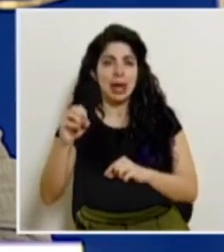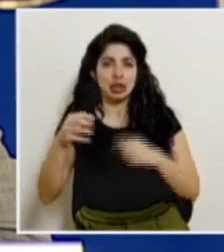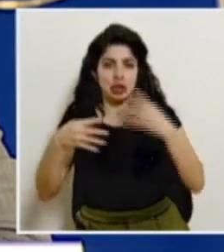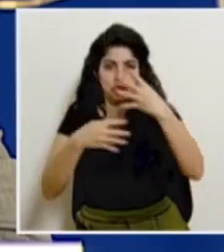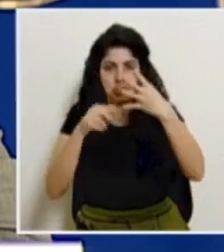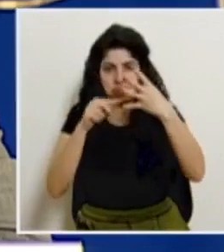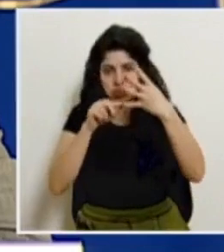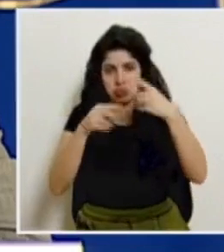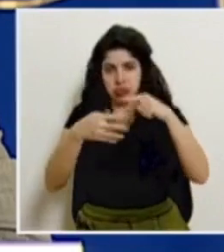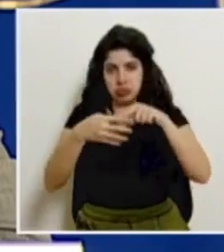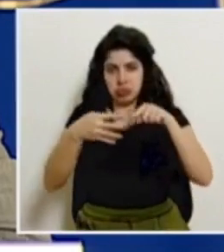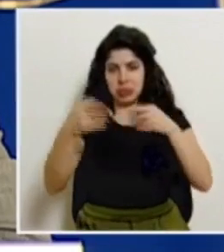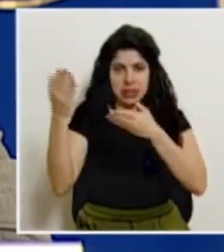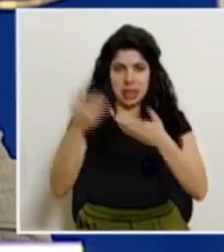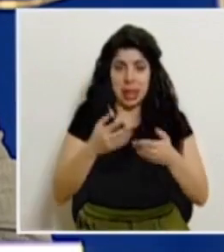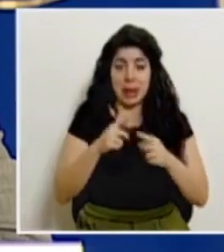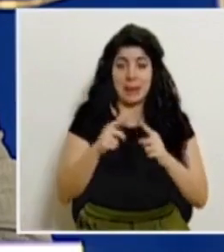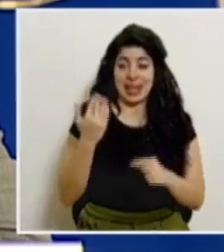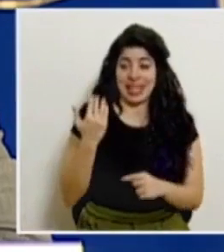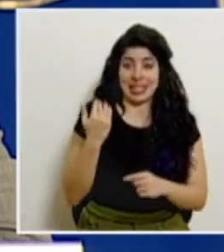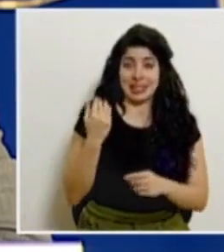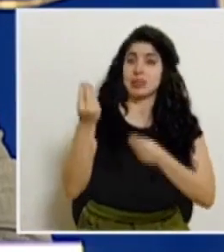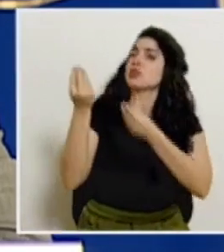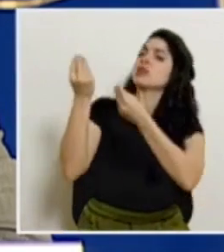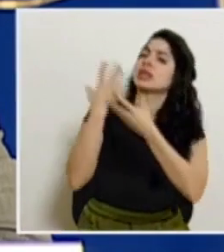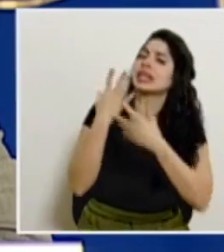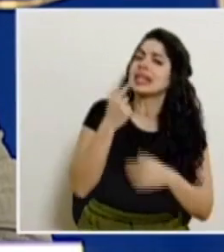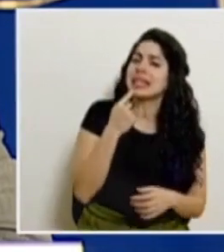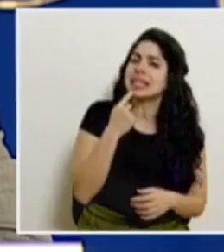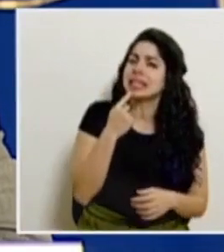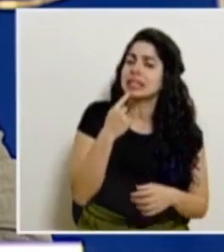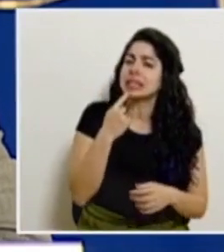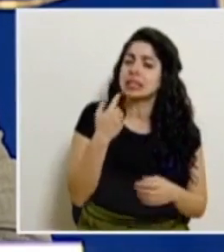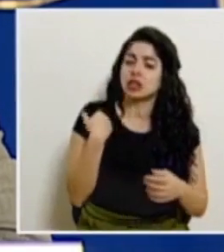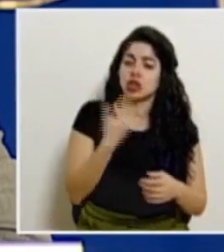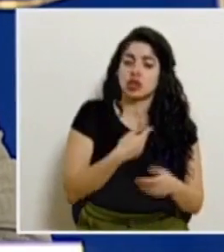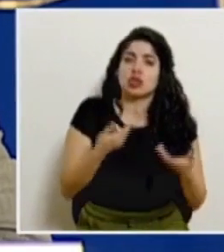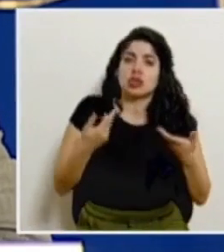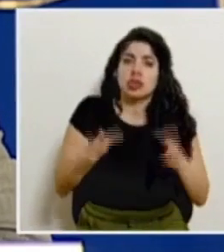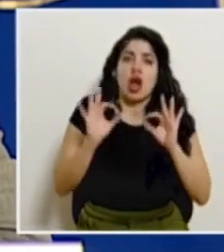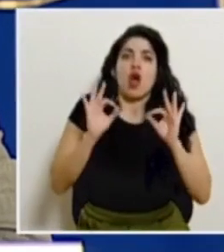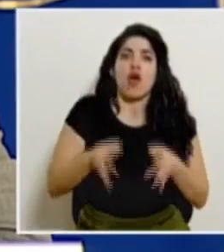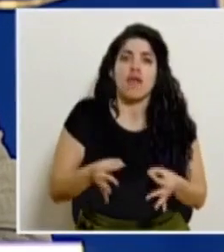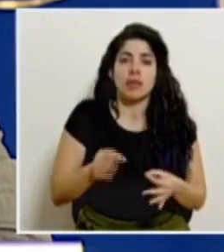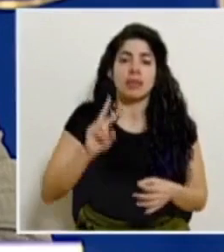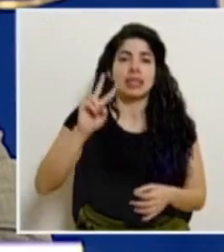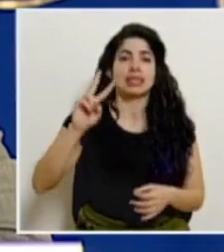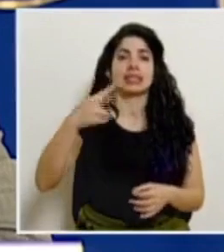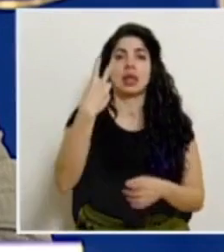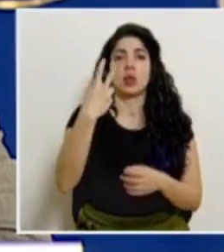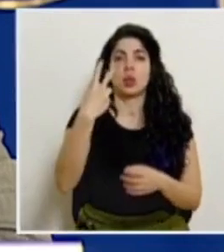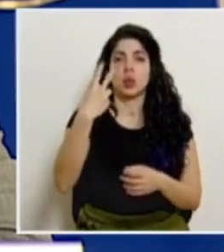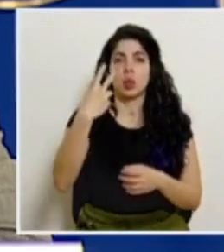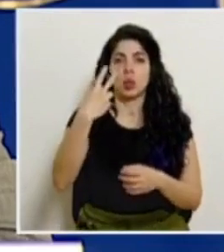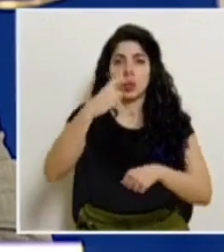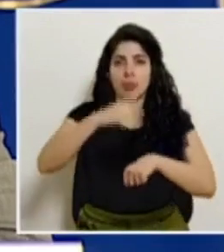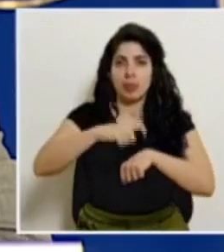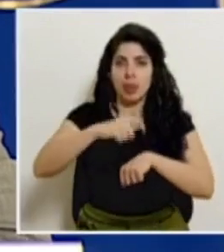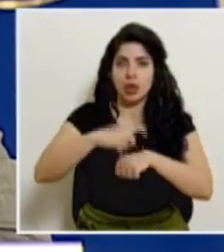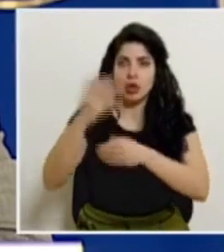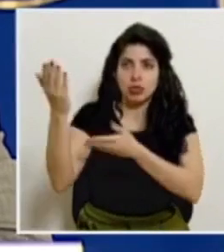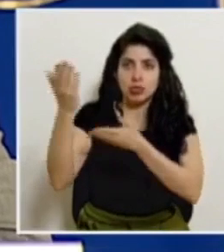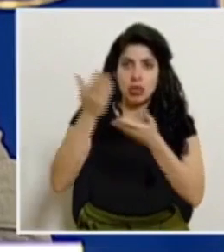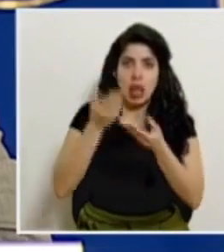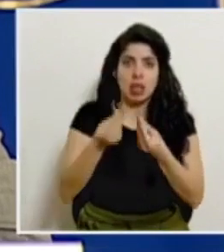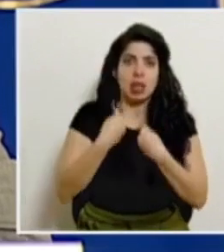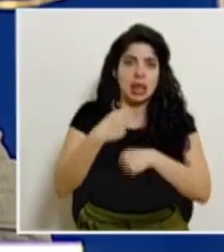información de hace unos minutos es que ya nosotros confirmamos la segunda ventana eso nos da un